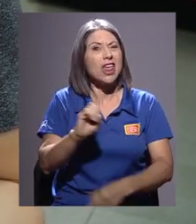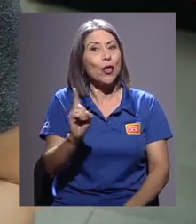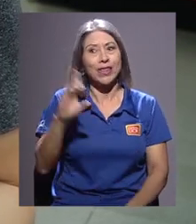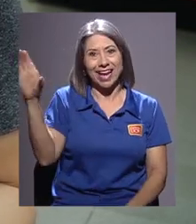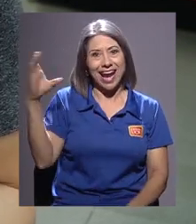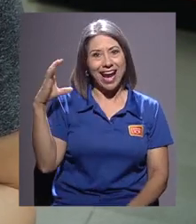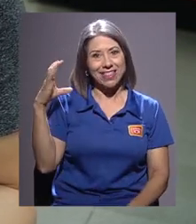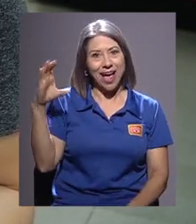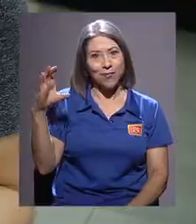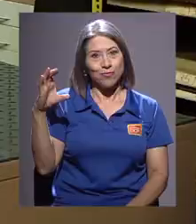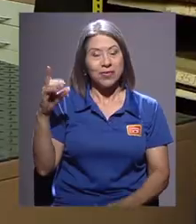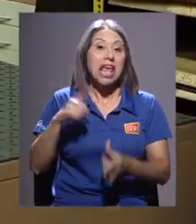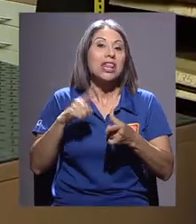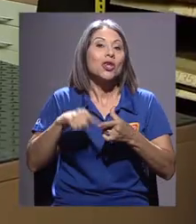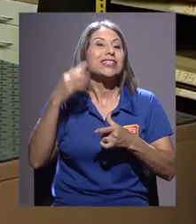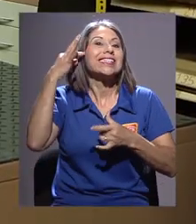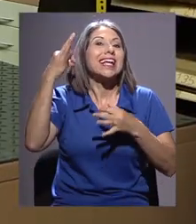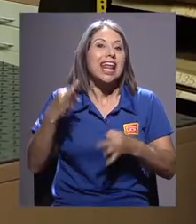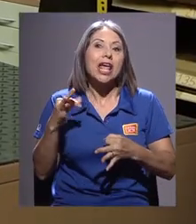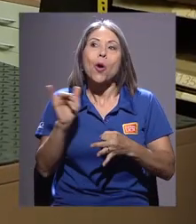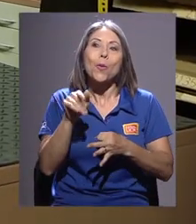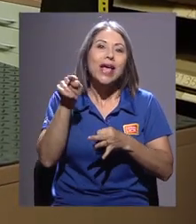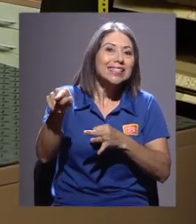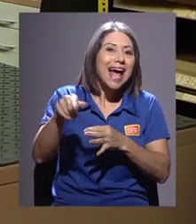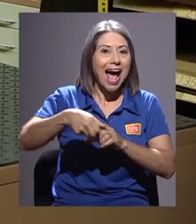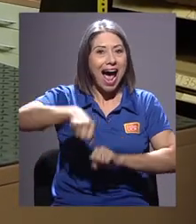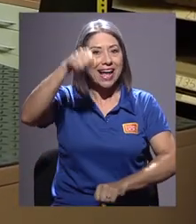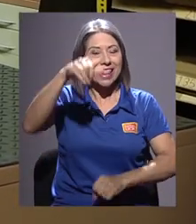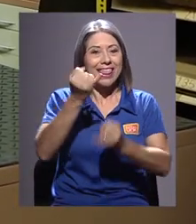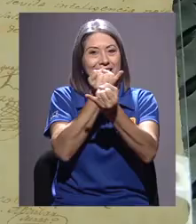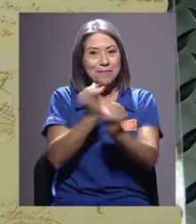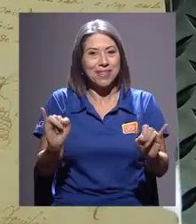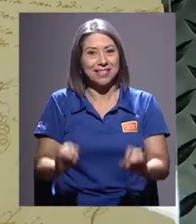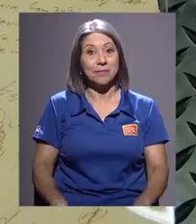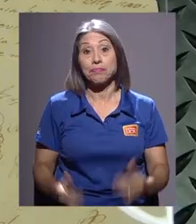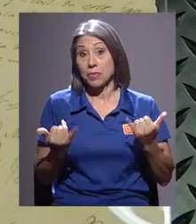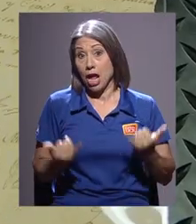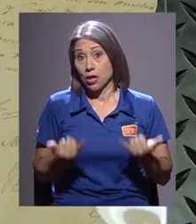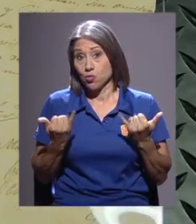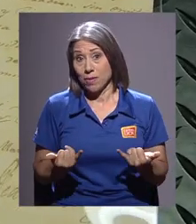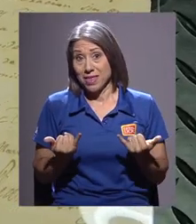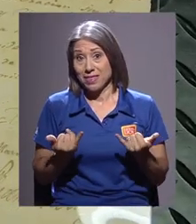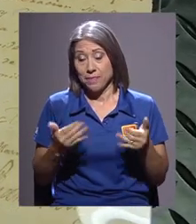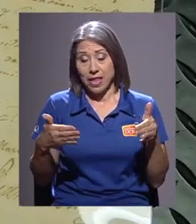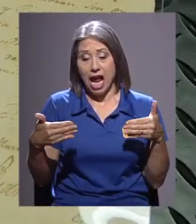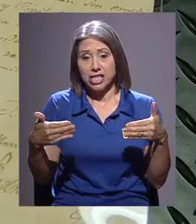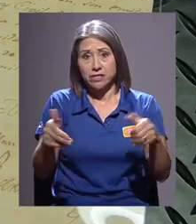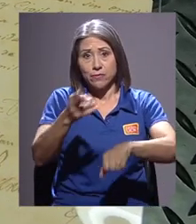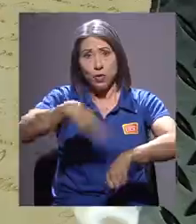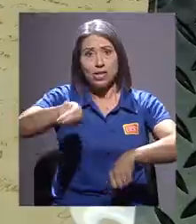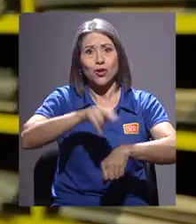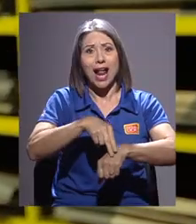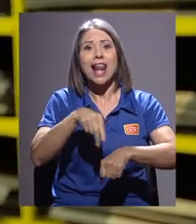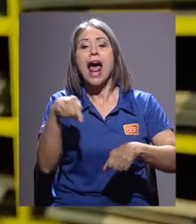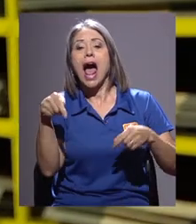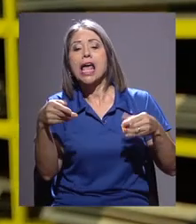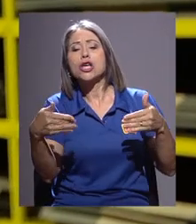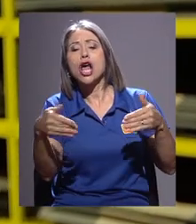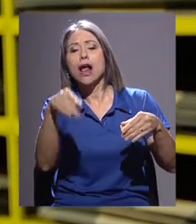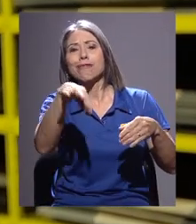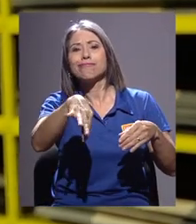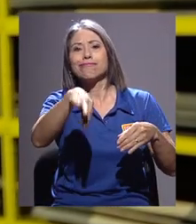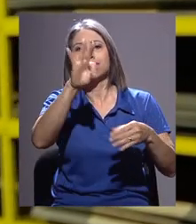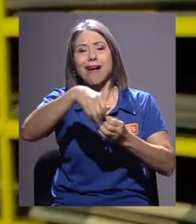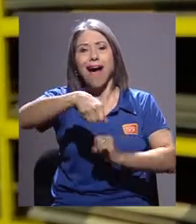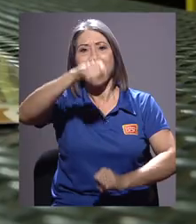comúnmente se conoce como que fuera el Acta de la Independencia. Actualmente es en el Archivo Nacional donde se encuentra el